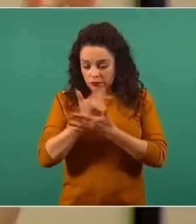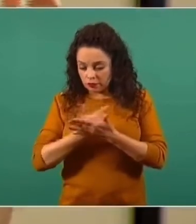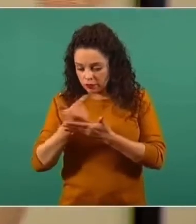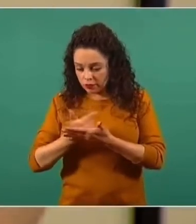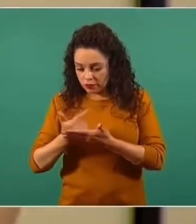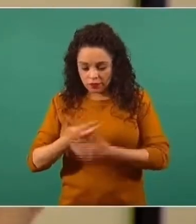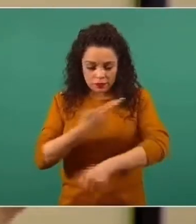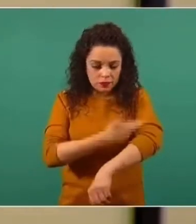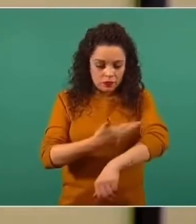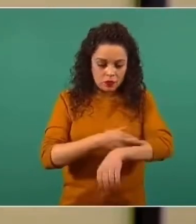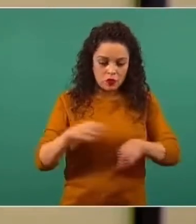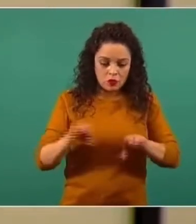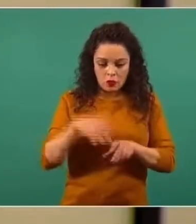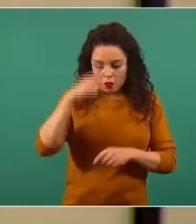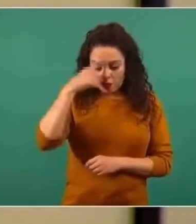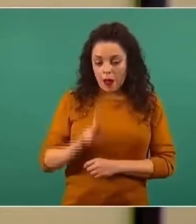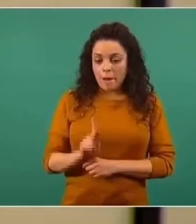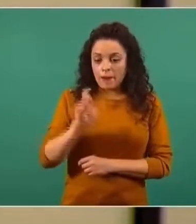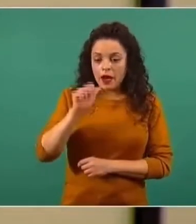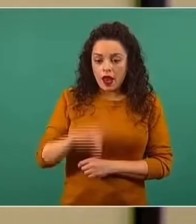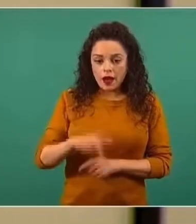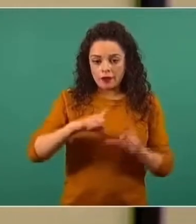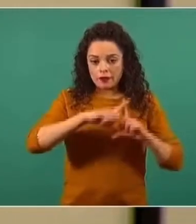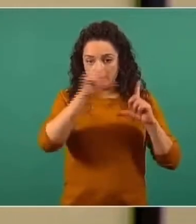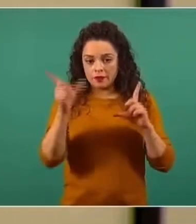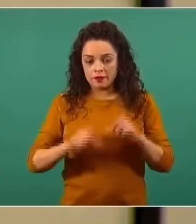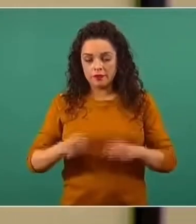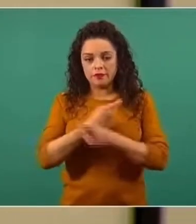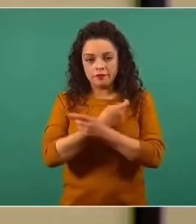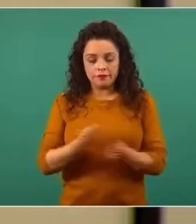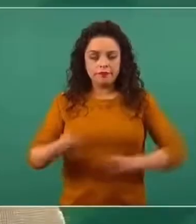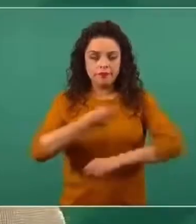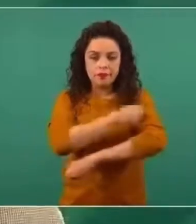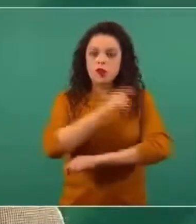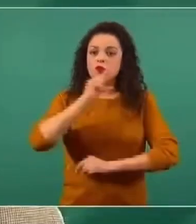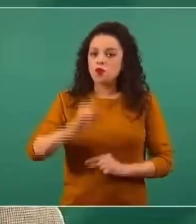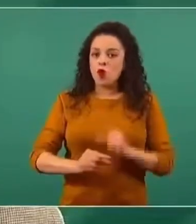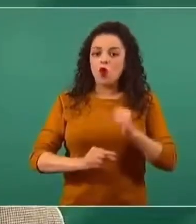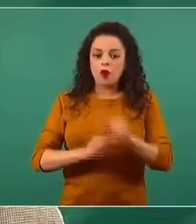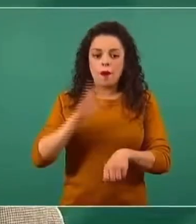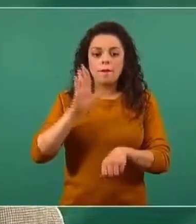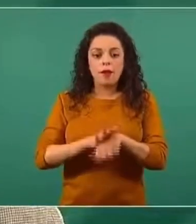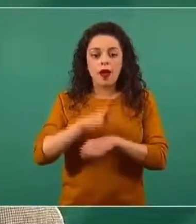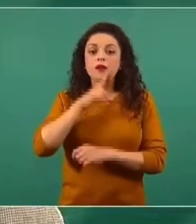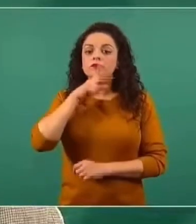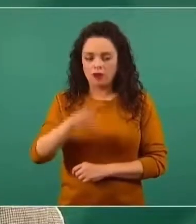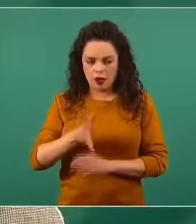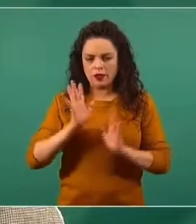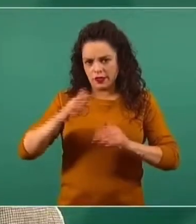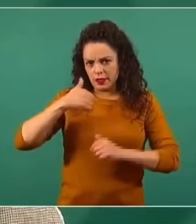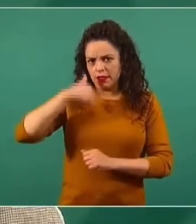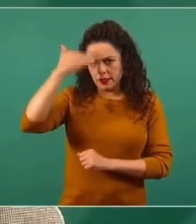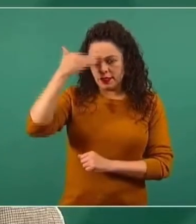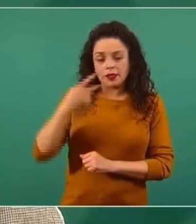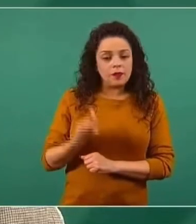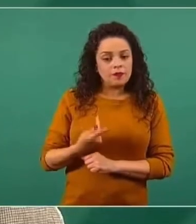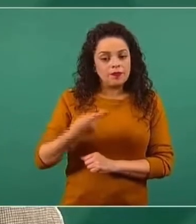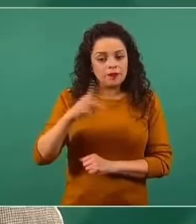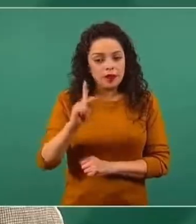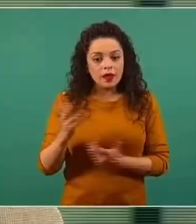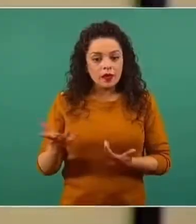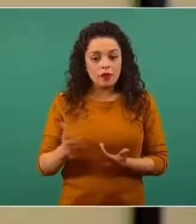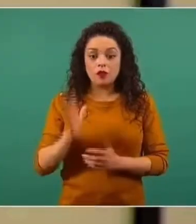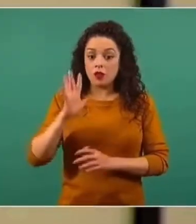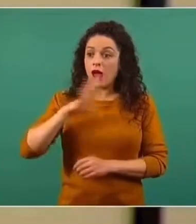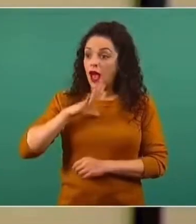Plan Nacional de Vacunación se ha ido recalibrando y se ha ido configurando poco a poco y se ha ido mejorando, pero con más